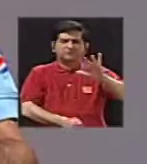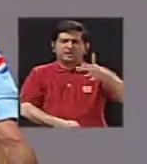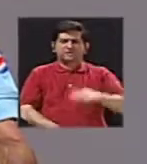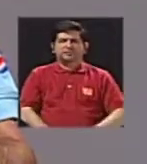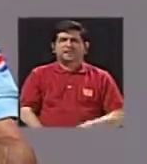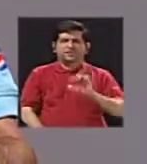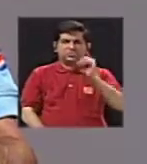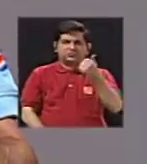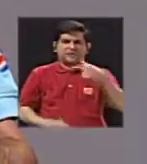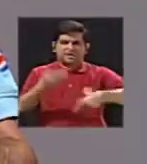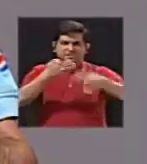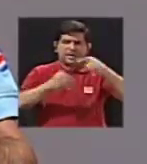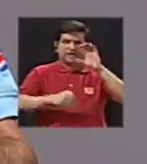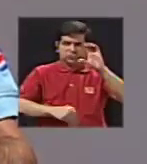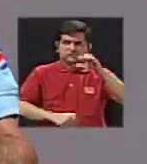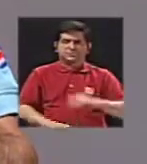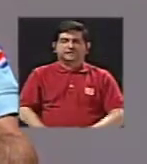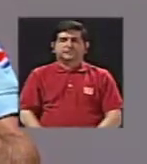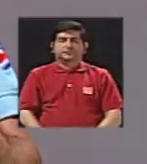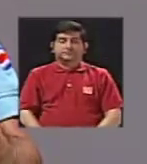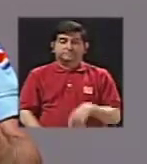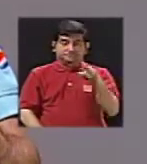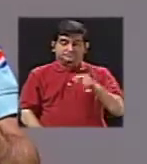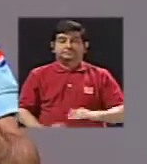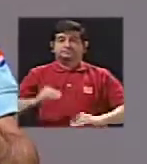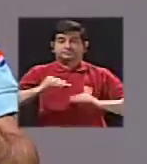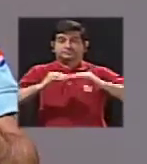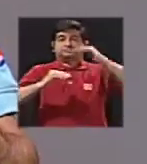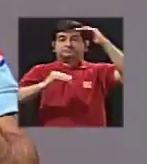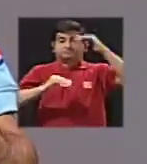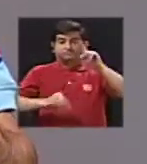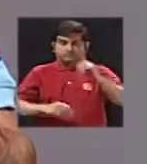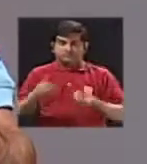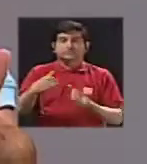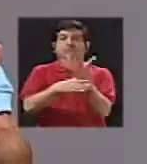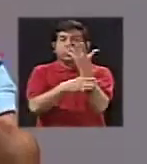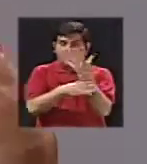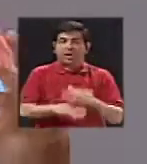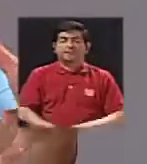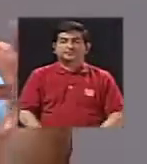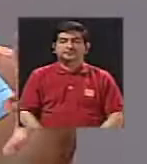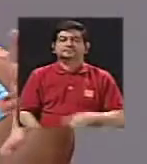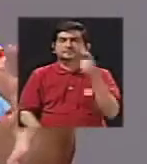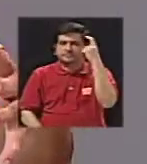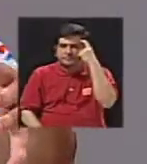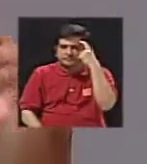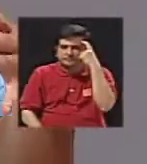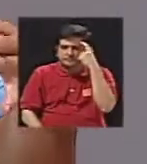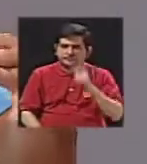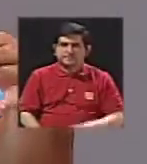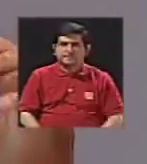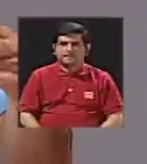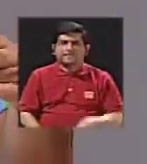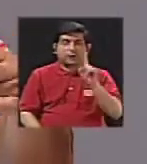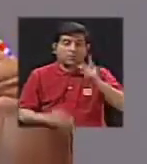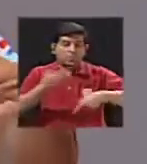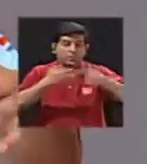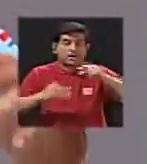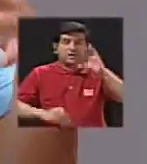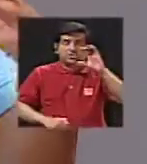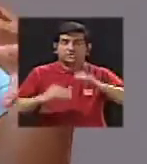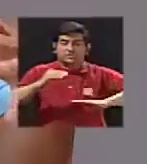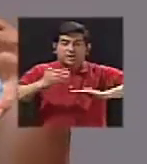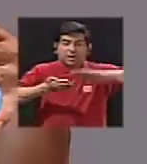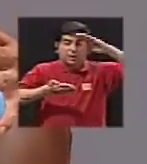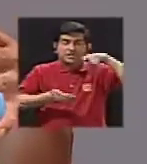grados centígrados, que, pues, eso es muy alto, ¿verdad?, para un volcán, en la cual, imagínense lo que es subir un grado centígrado